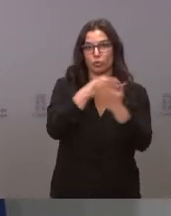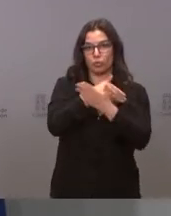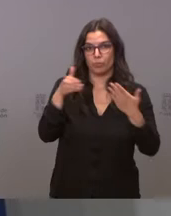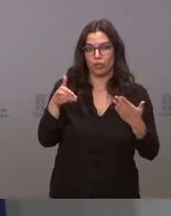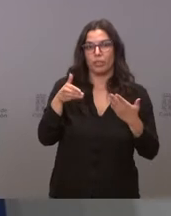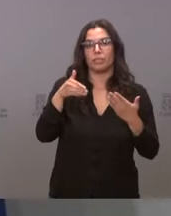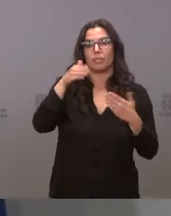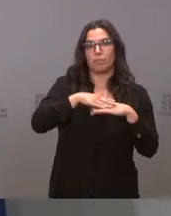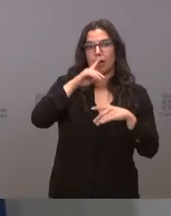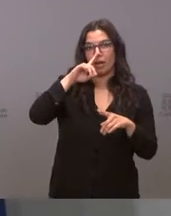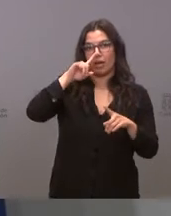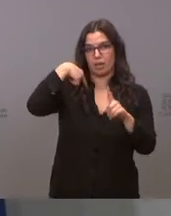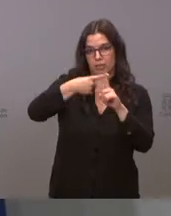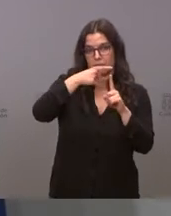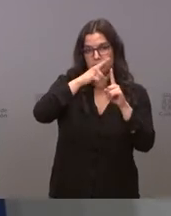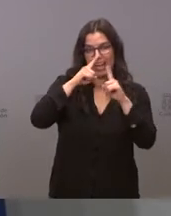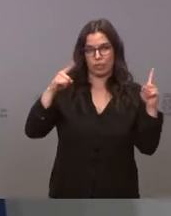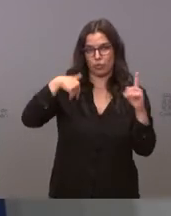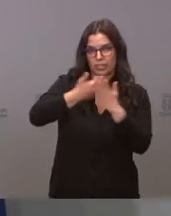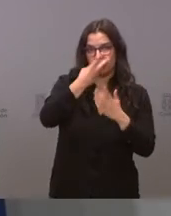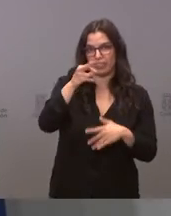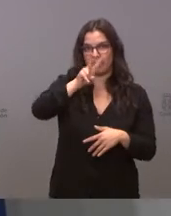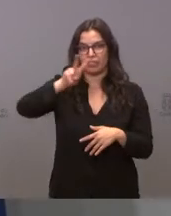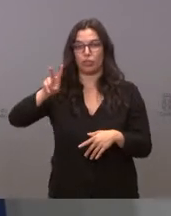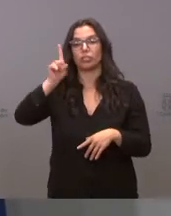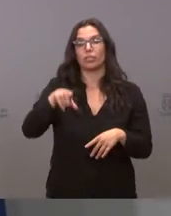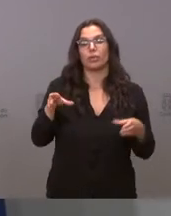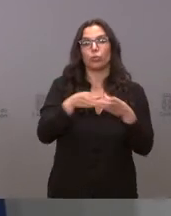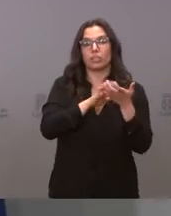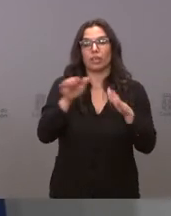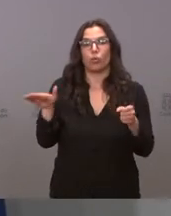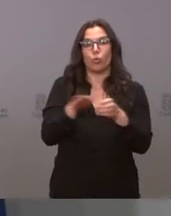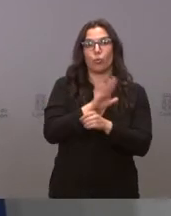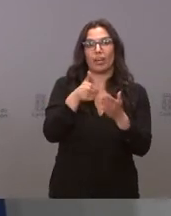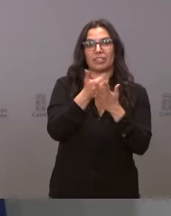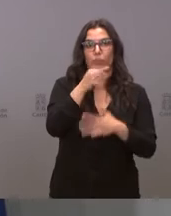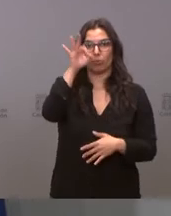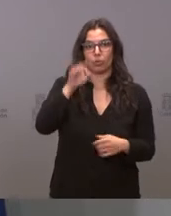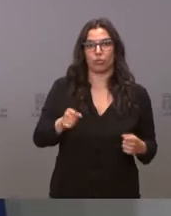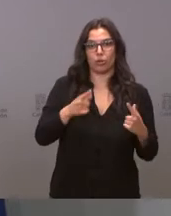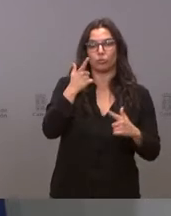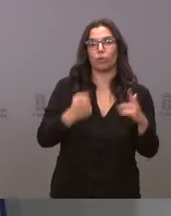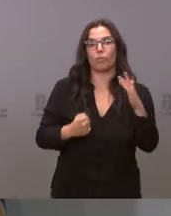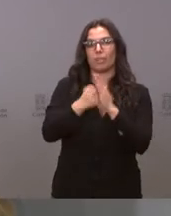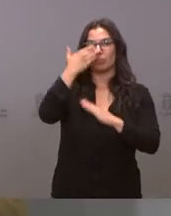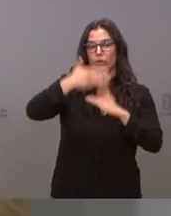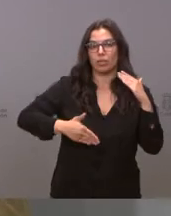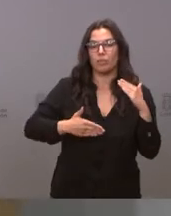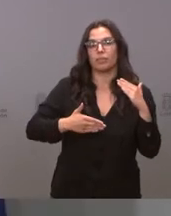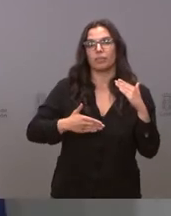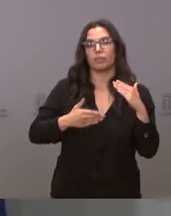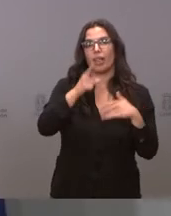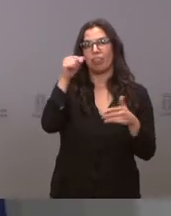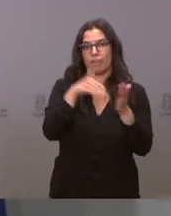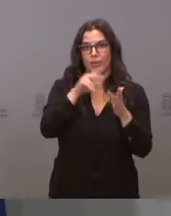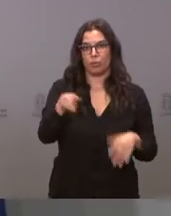2022. Y la Junta financia hasta el 50% del coste hasta ese límite de 100